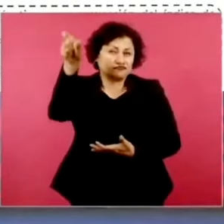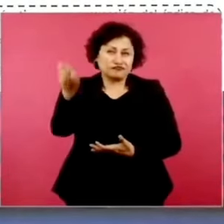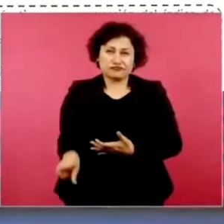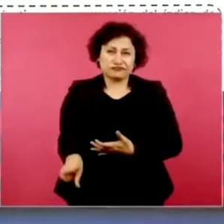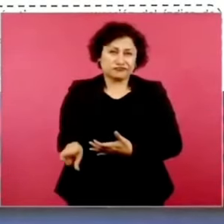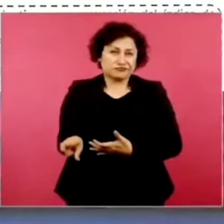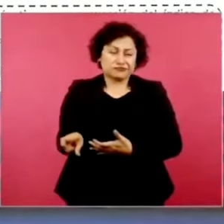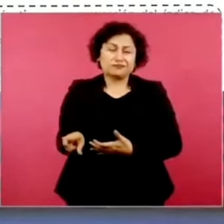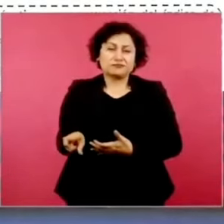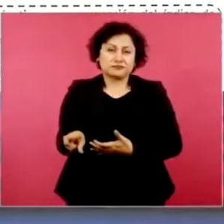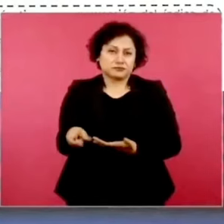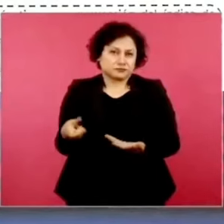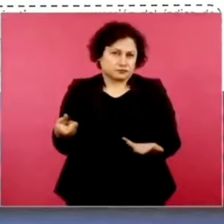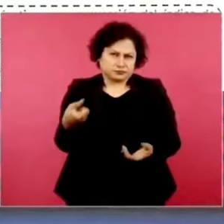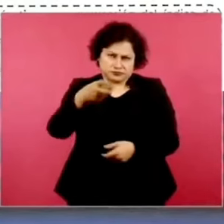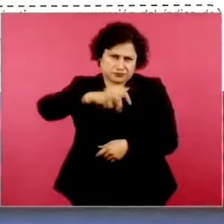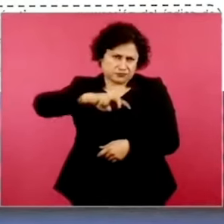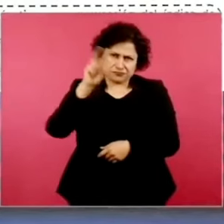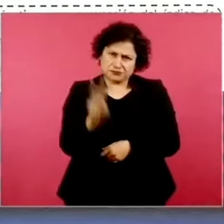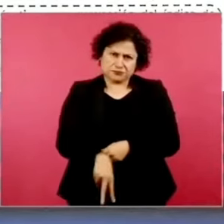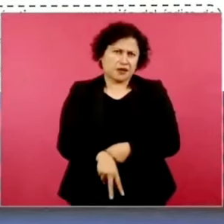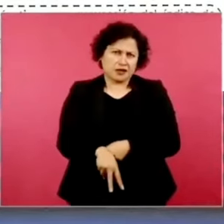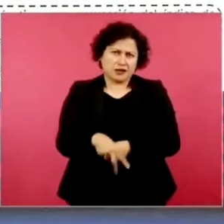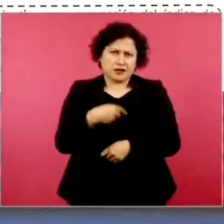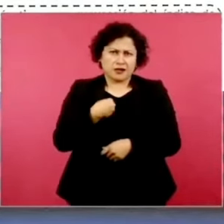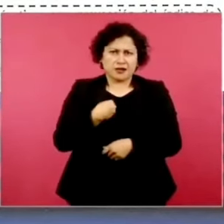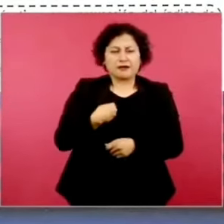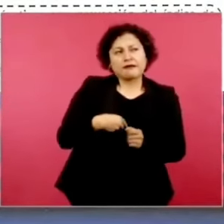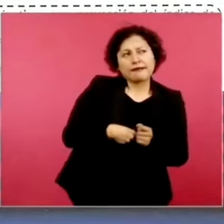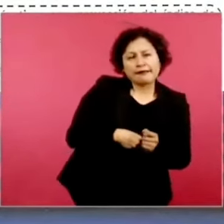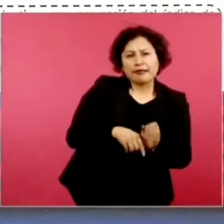con claridad sin medias tintas.